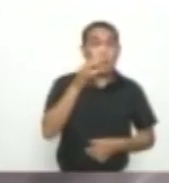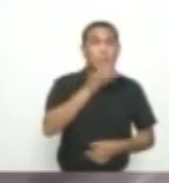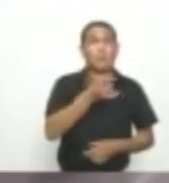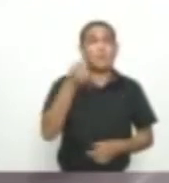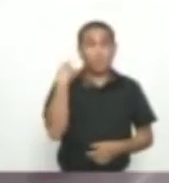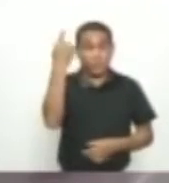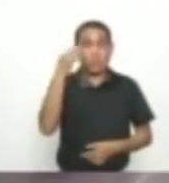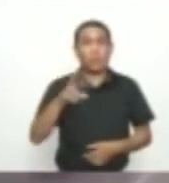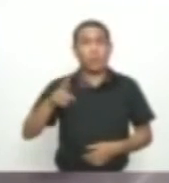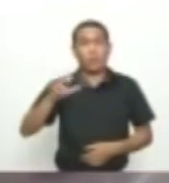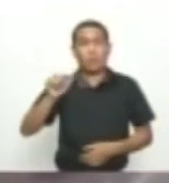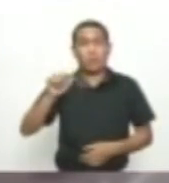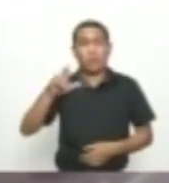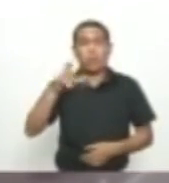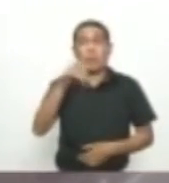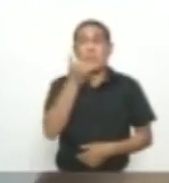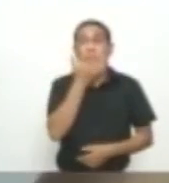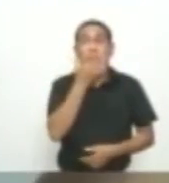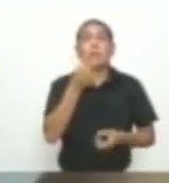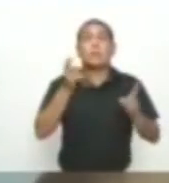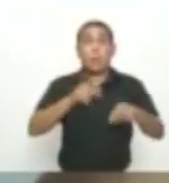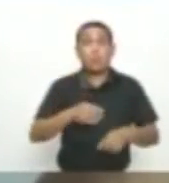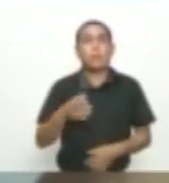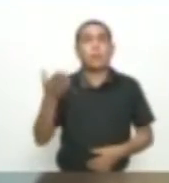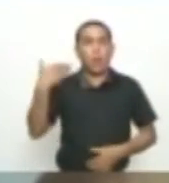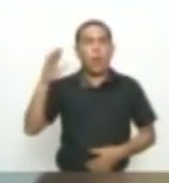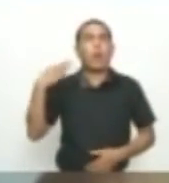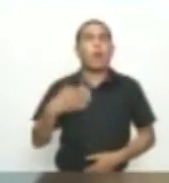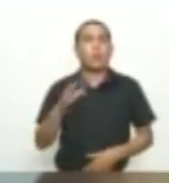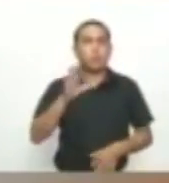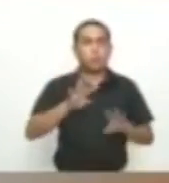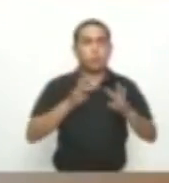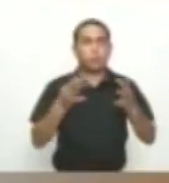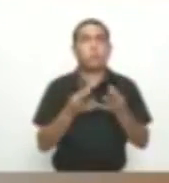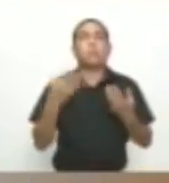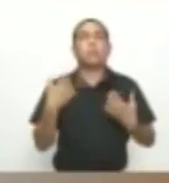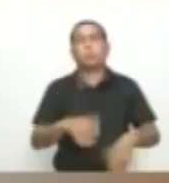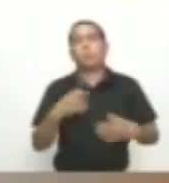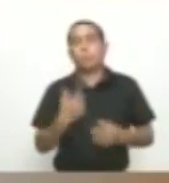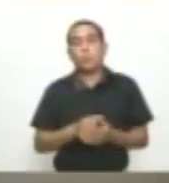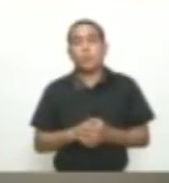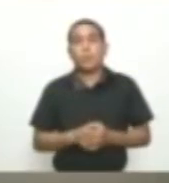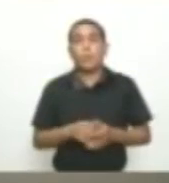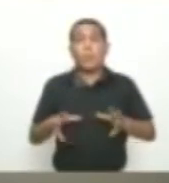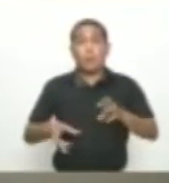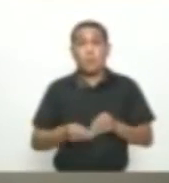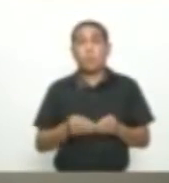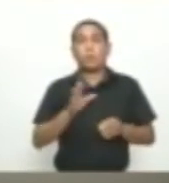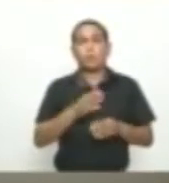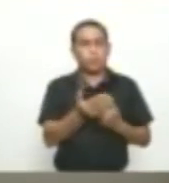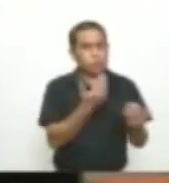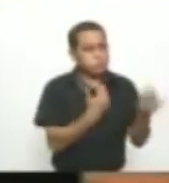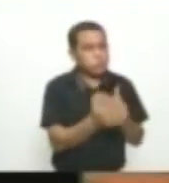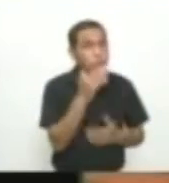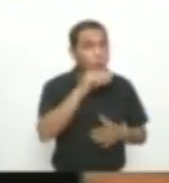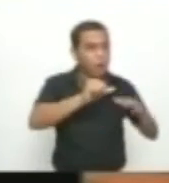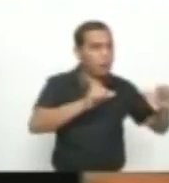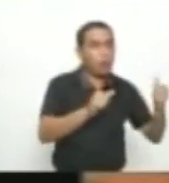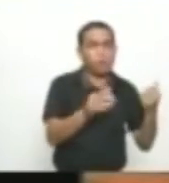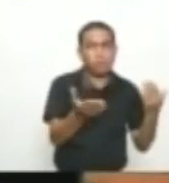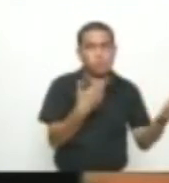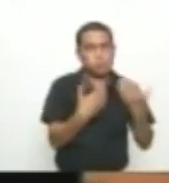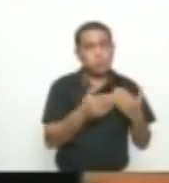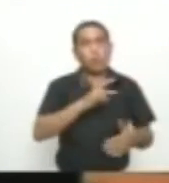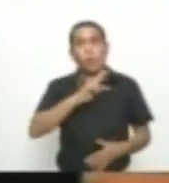Raimundo Mendes Bechara Fórmula El senador Musa Bezaile Al igual que La relación Que existe entre ellas Y el senador Y